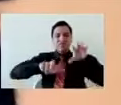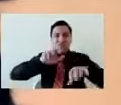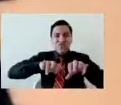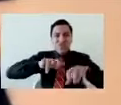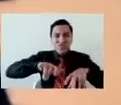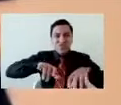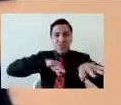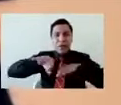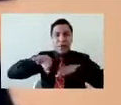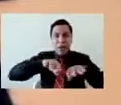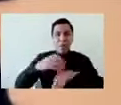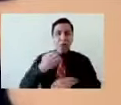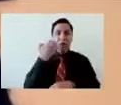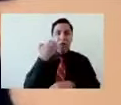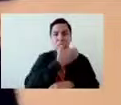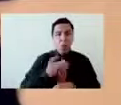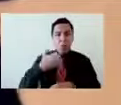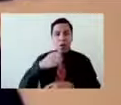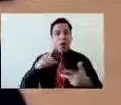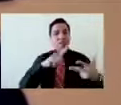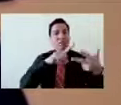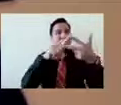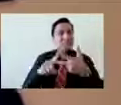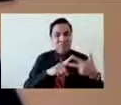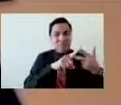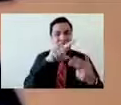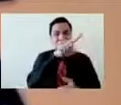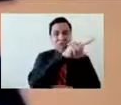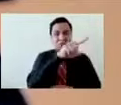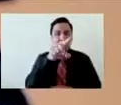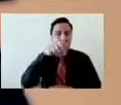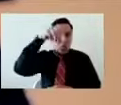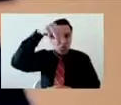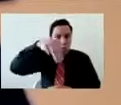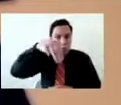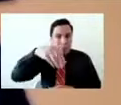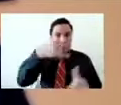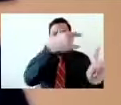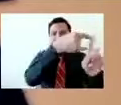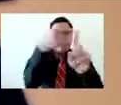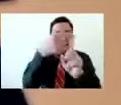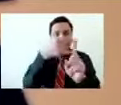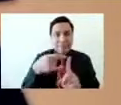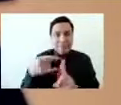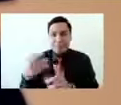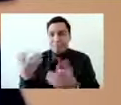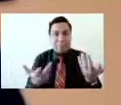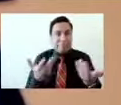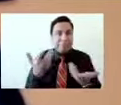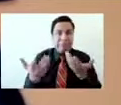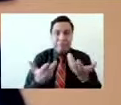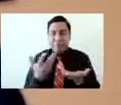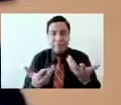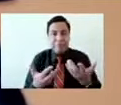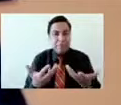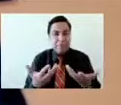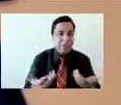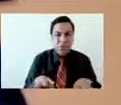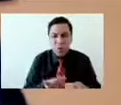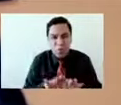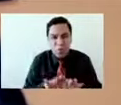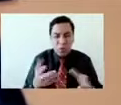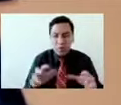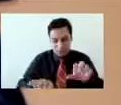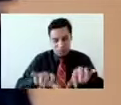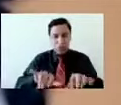importante. Darnos cuentas de las desigualdades que se tienen en nuestro, en nuestro México, ¿no? Muchos de los que nosotros,